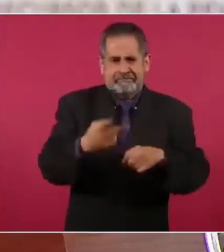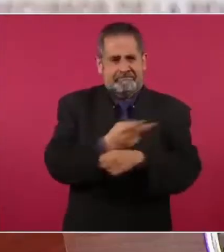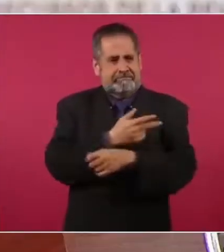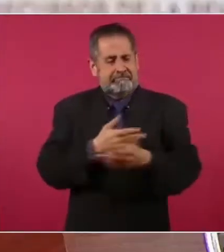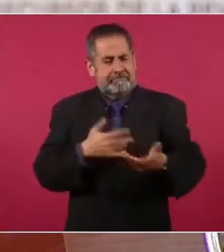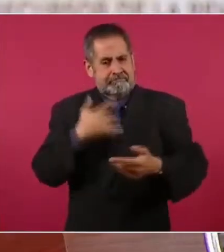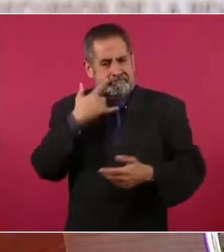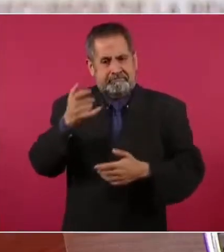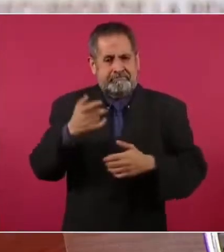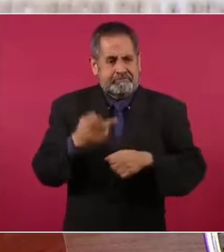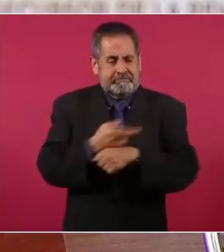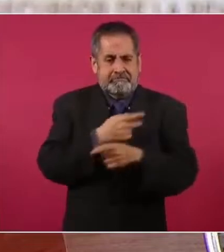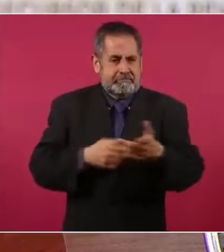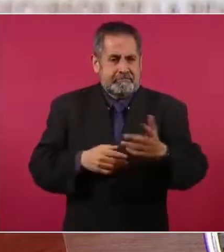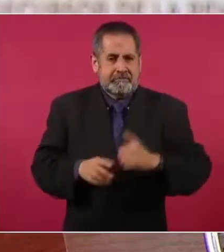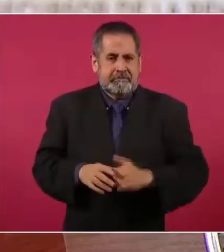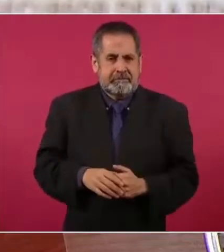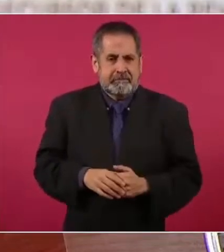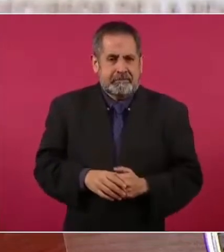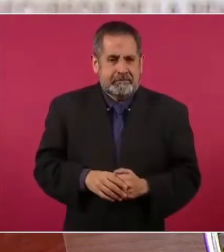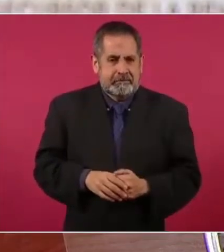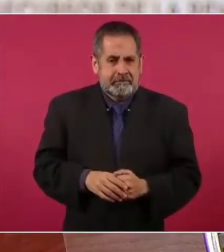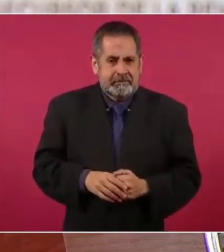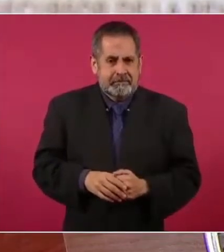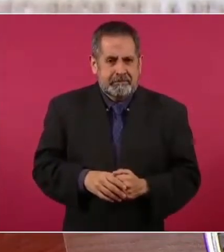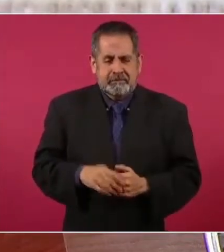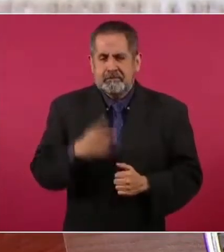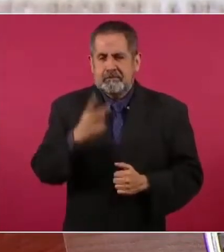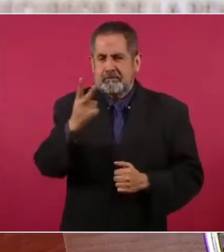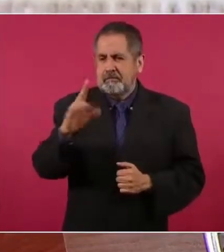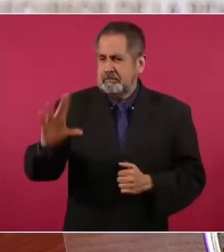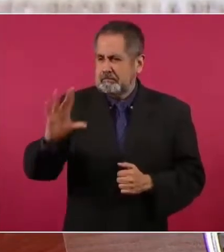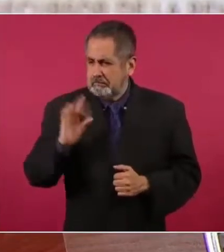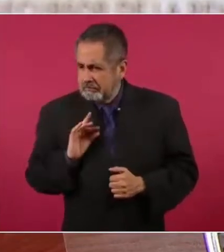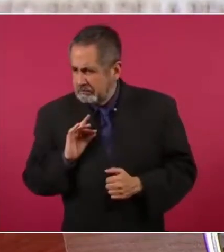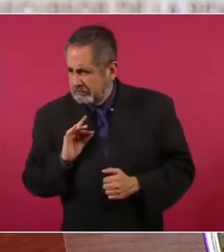dos versiones.